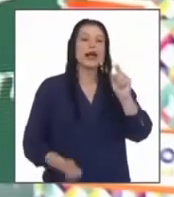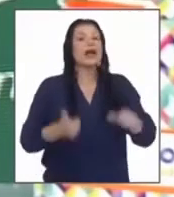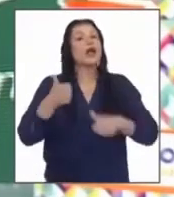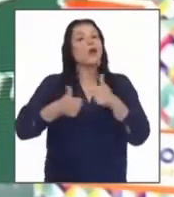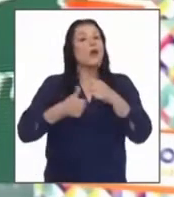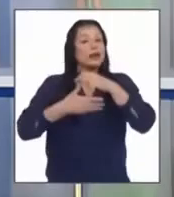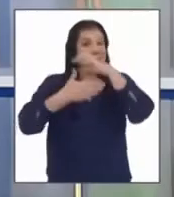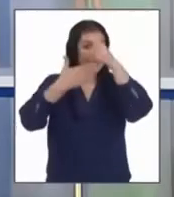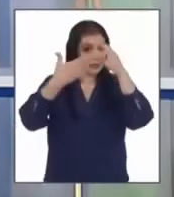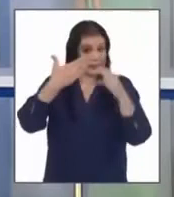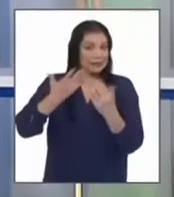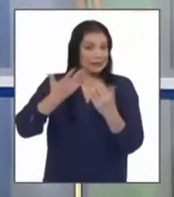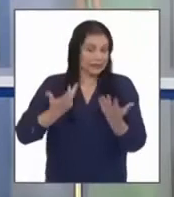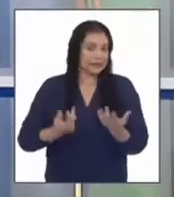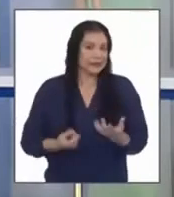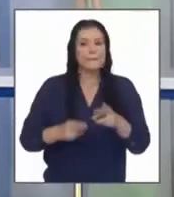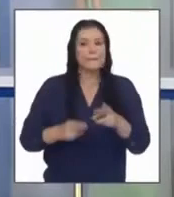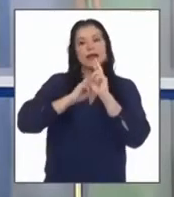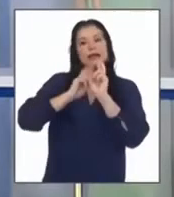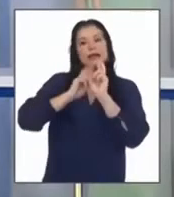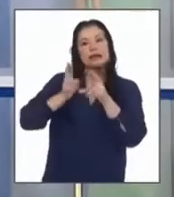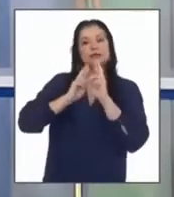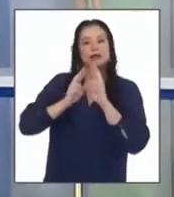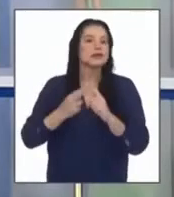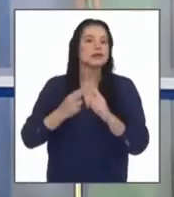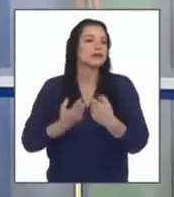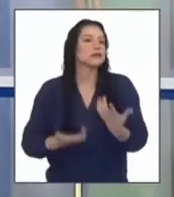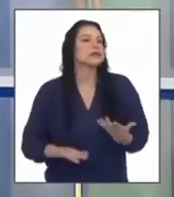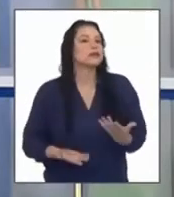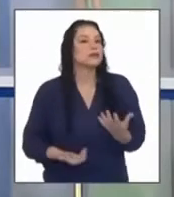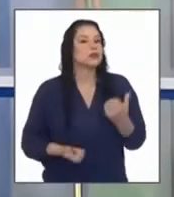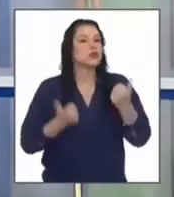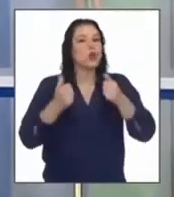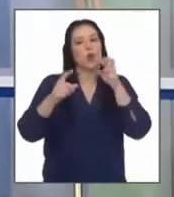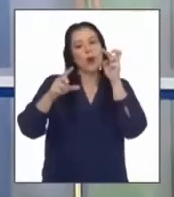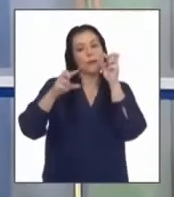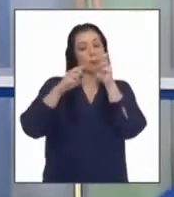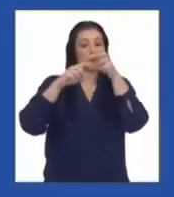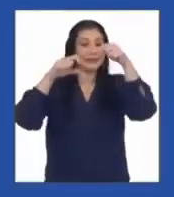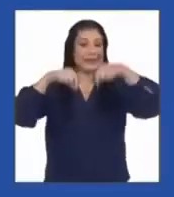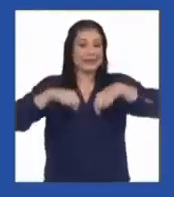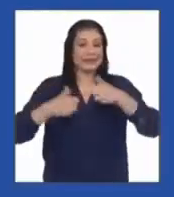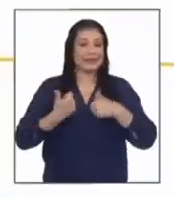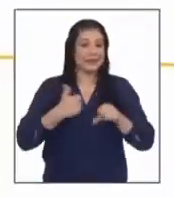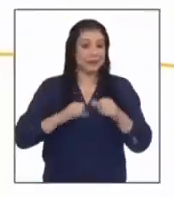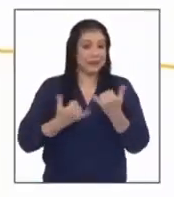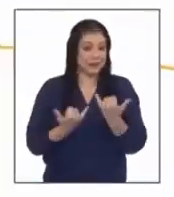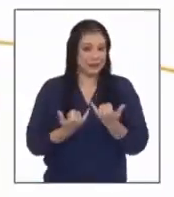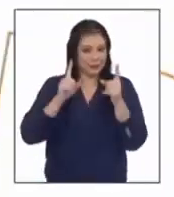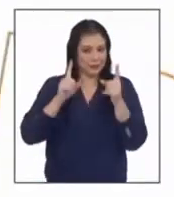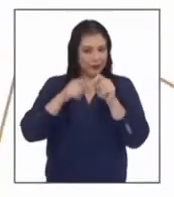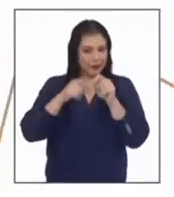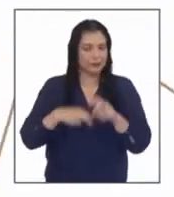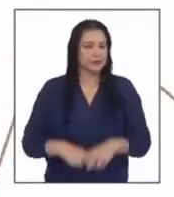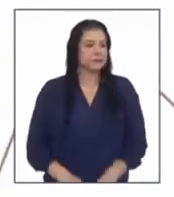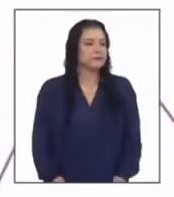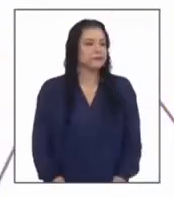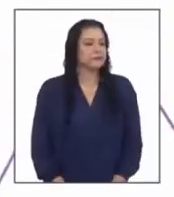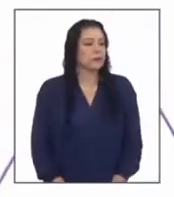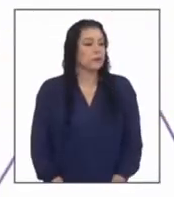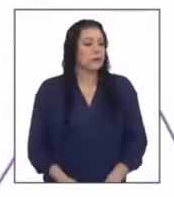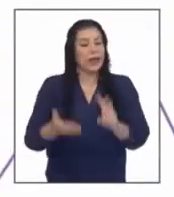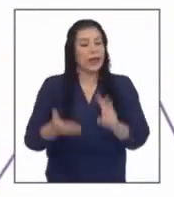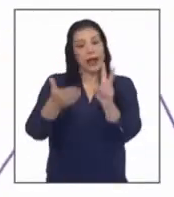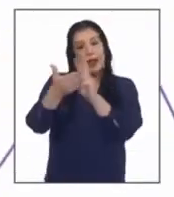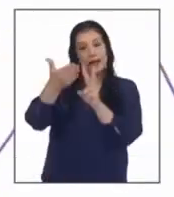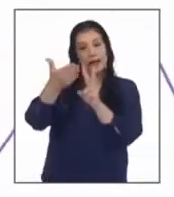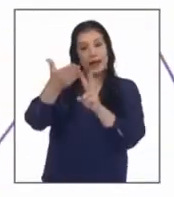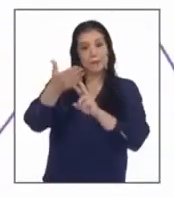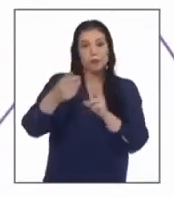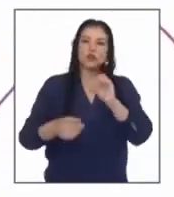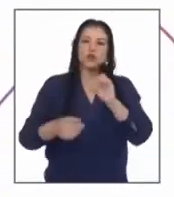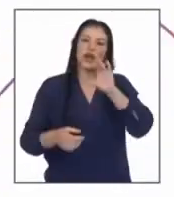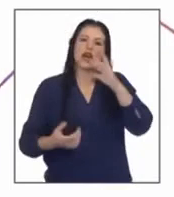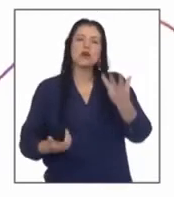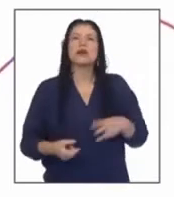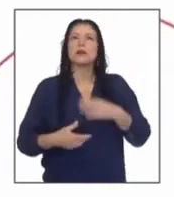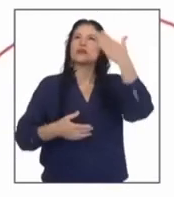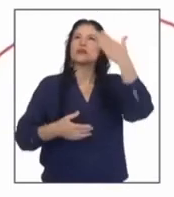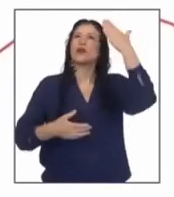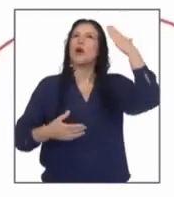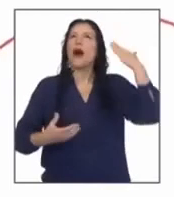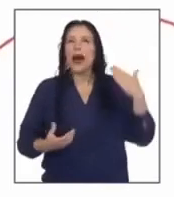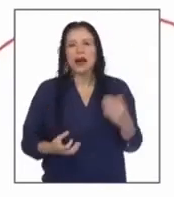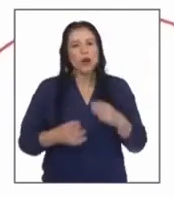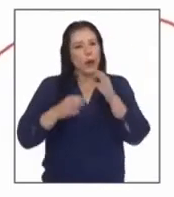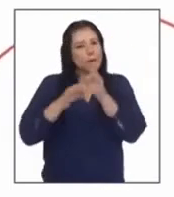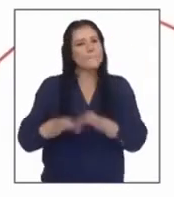características para responder empecemos con el propósito de esta actividad leemos una crónica sobre un hito o